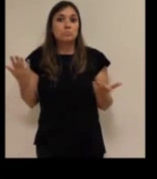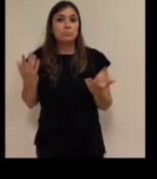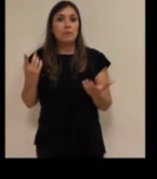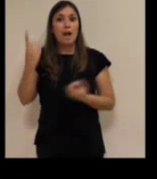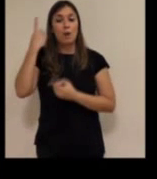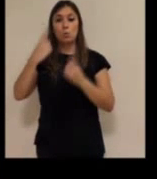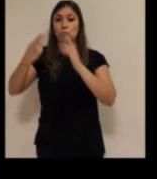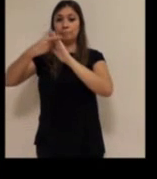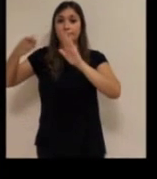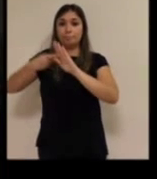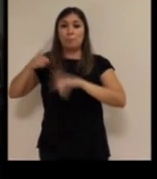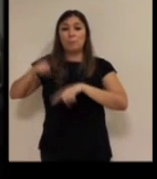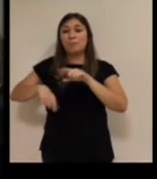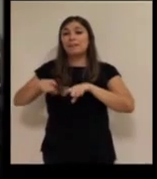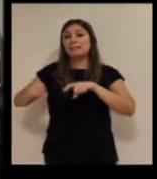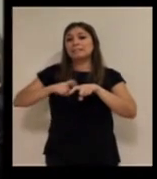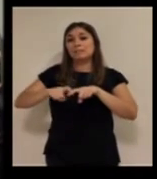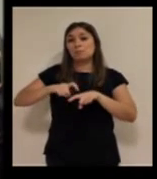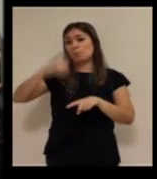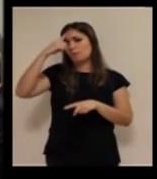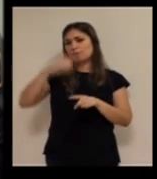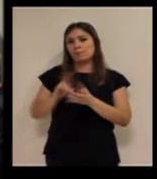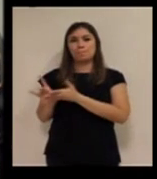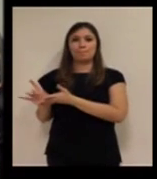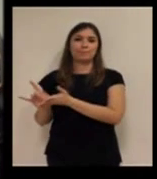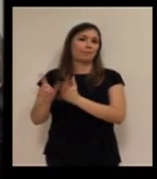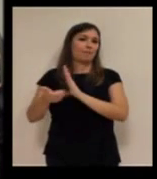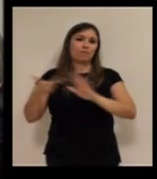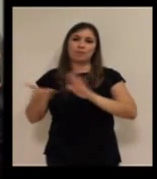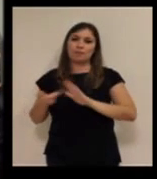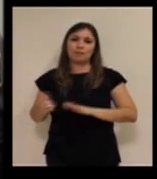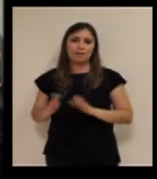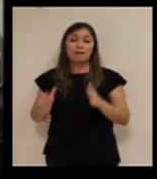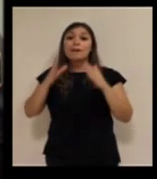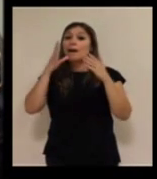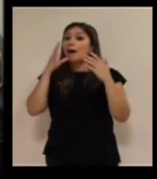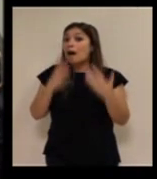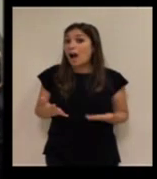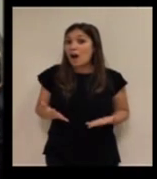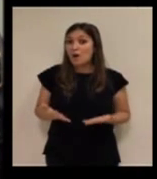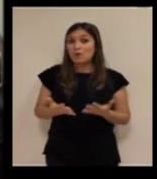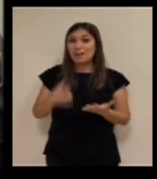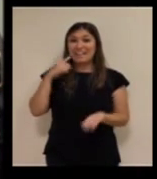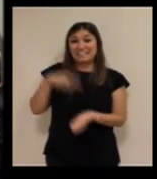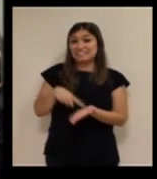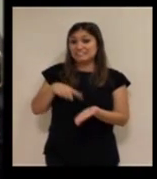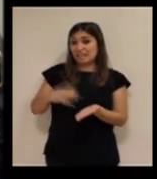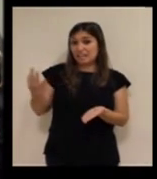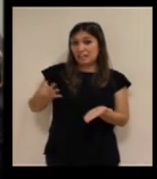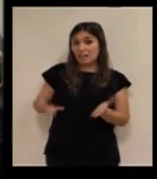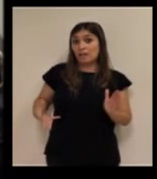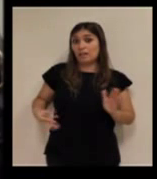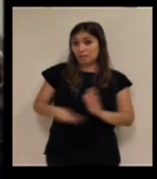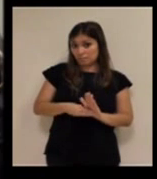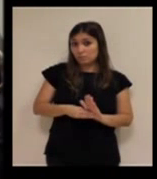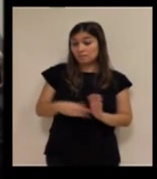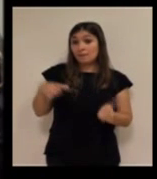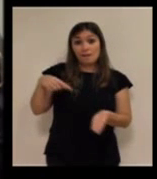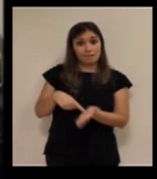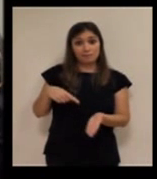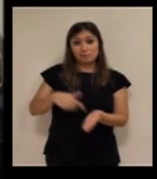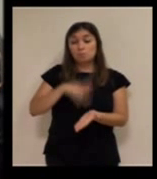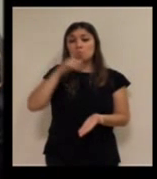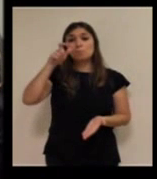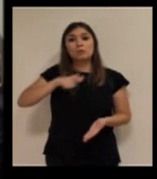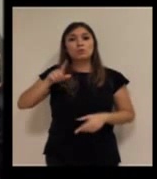excluidas determinados tipos de perfiles. Y ahora lo van a exigir, ¿no? Como tal, ¿no? Lo van a exigir y